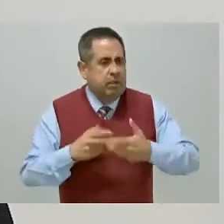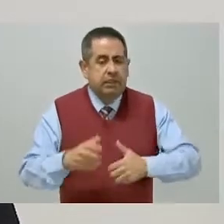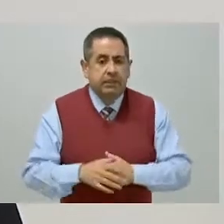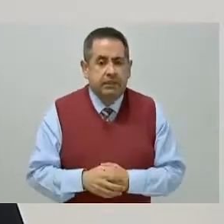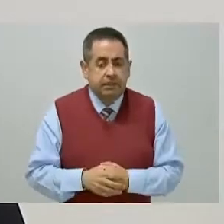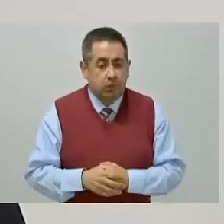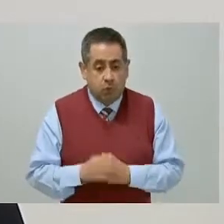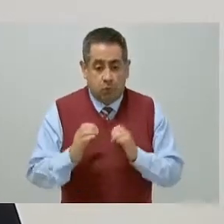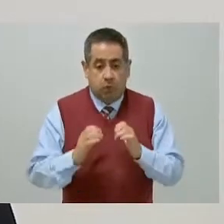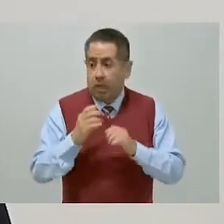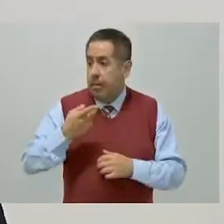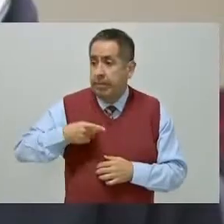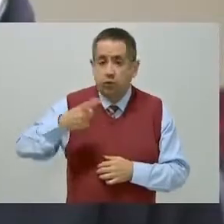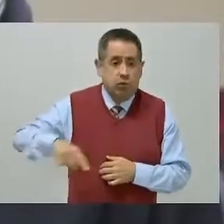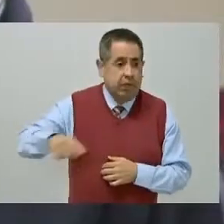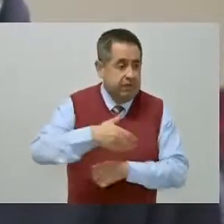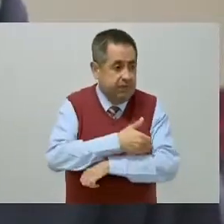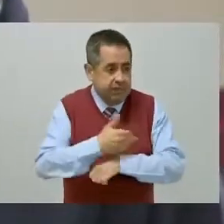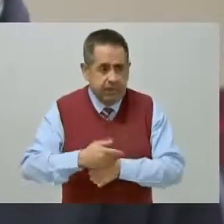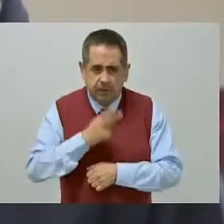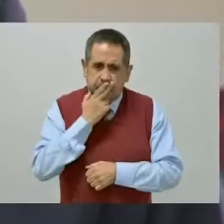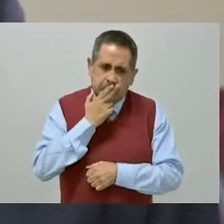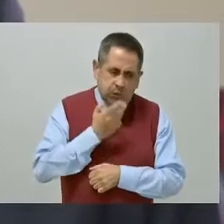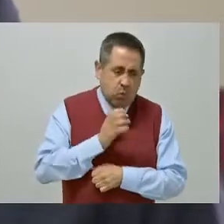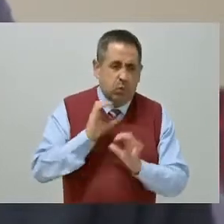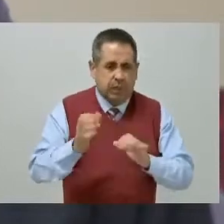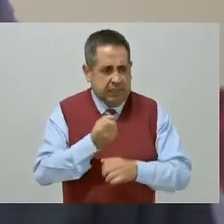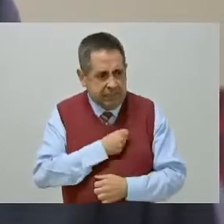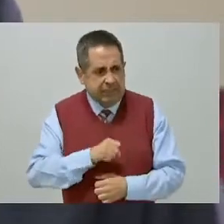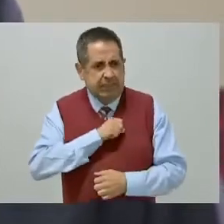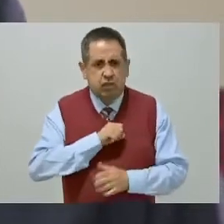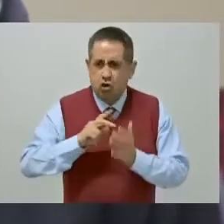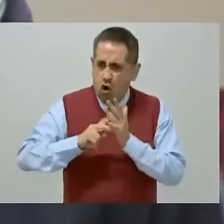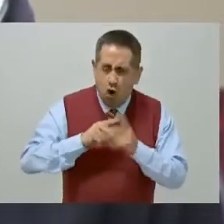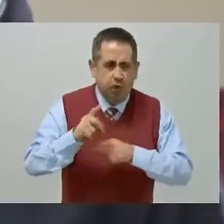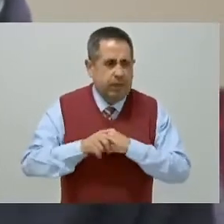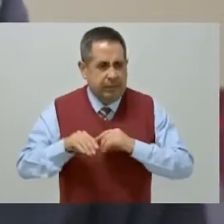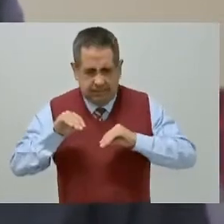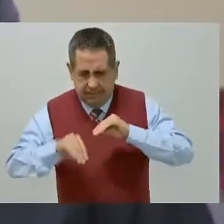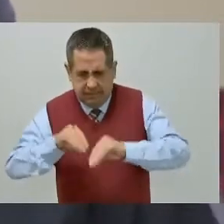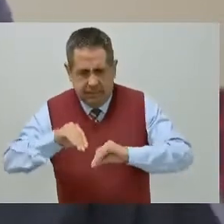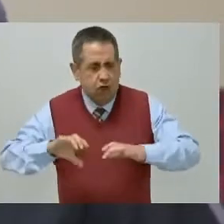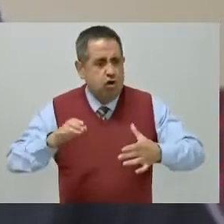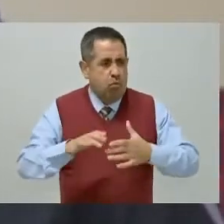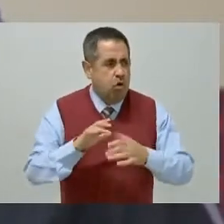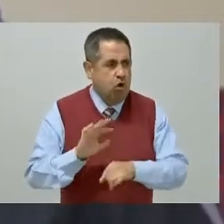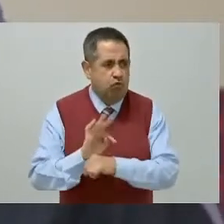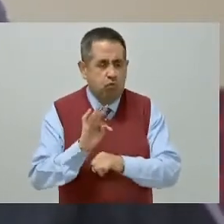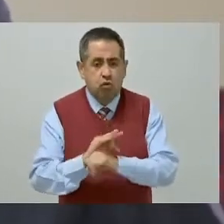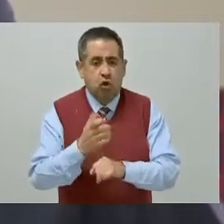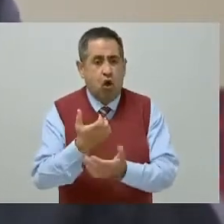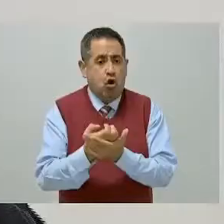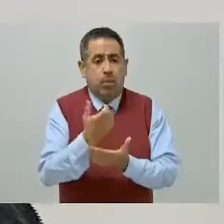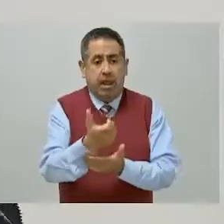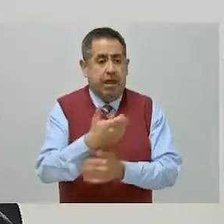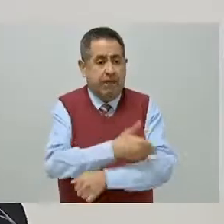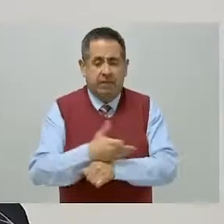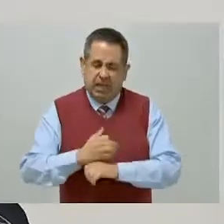cuidando la salud de las familias y recuperando las actividades productivas que cuidan de la economía familiar.